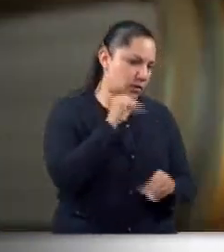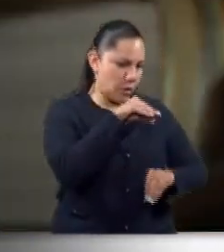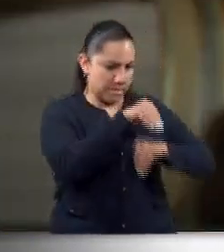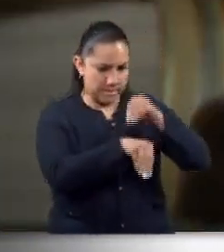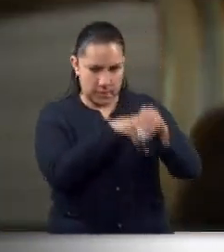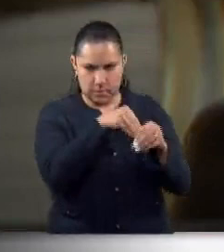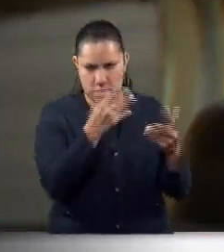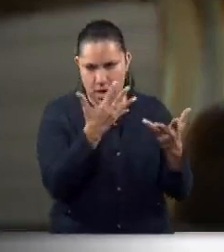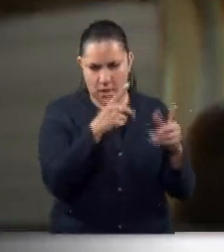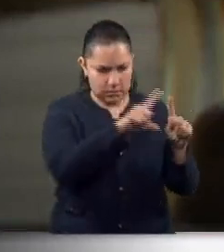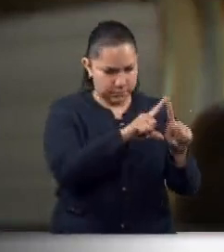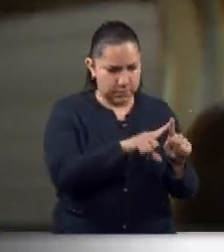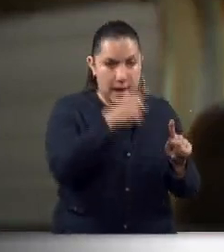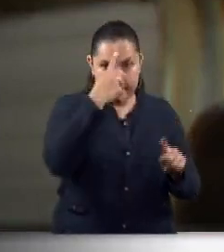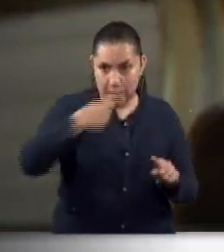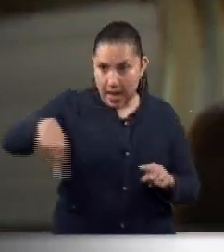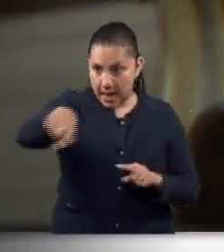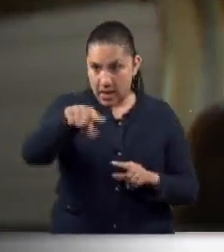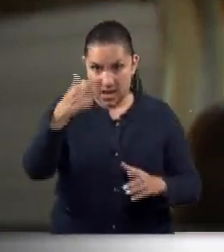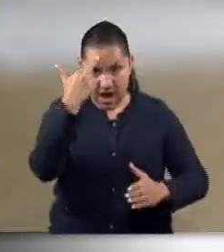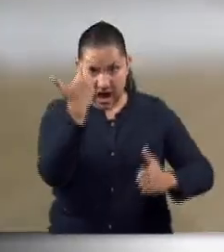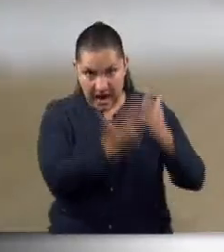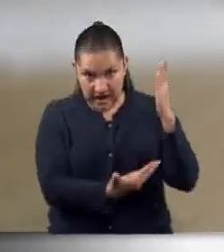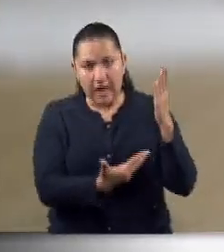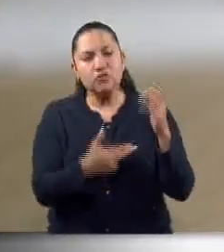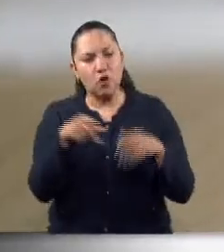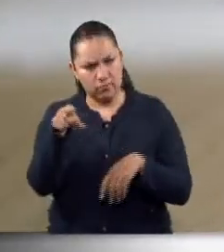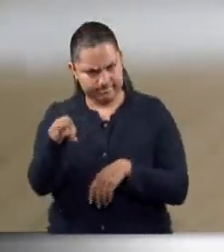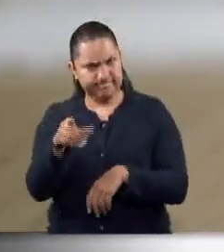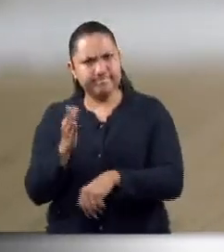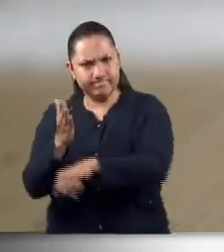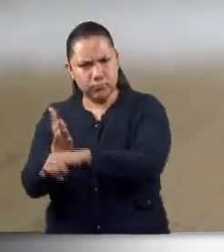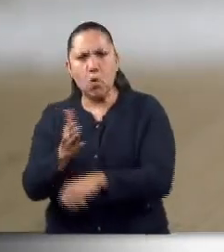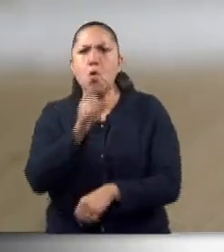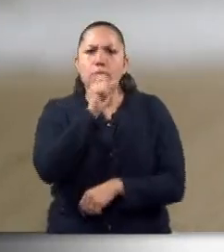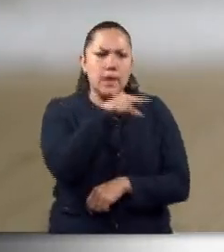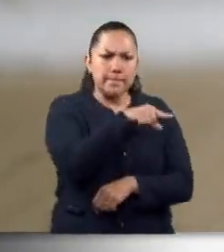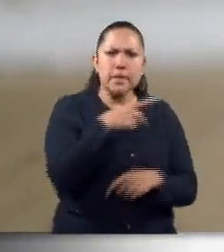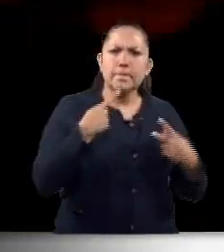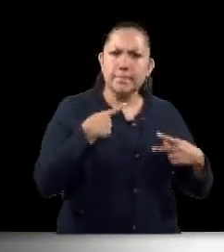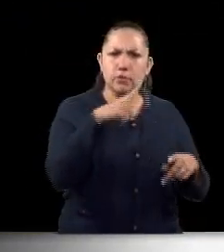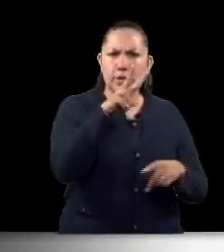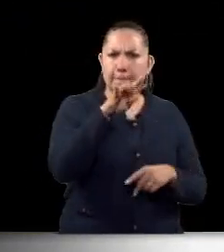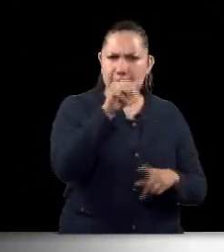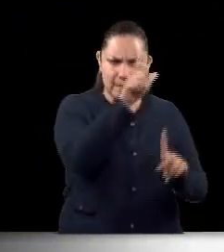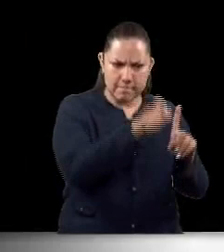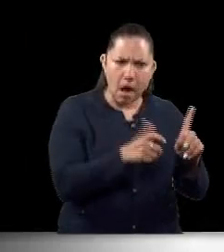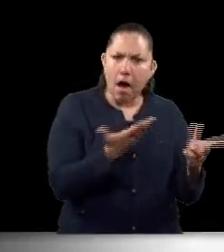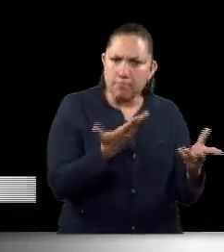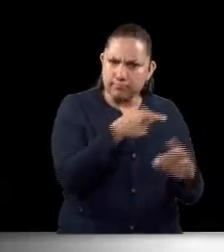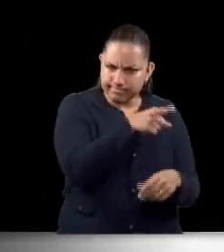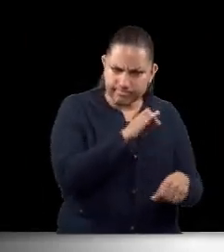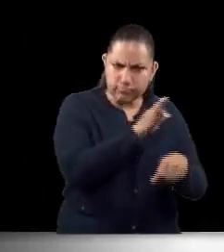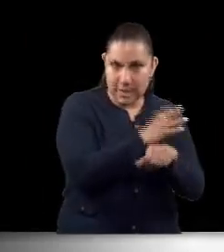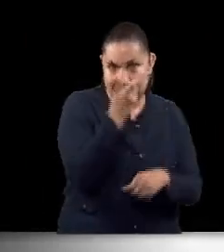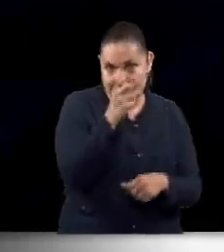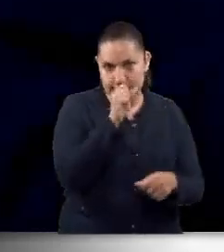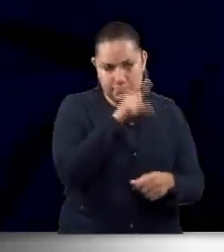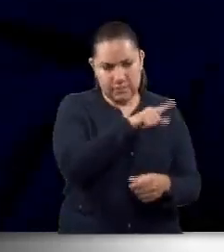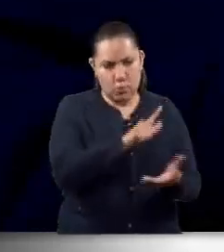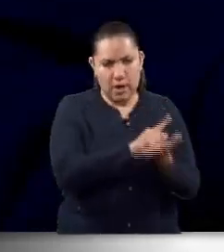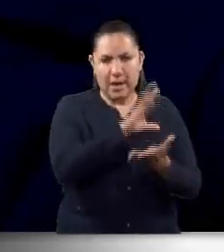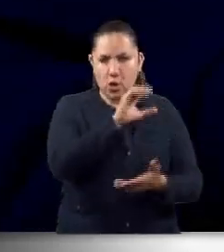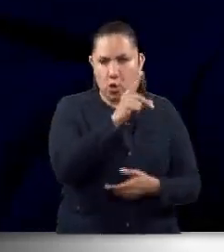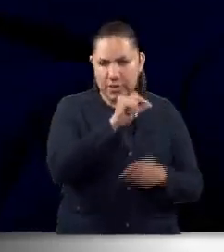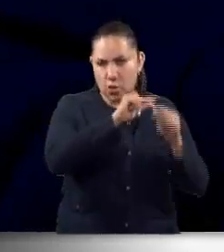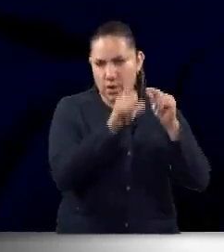como la reciente aprobación del nuevo Código Nacional de Procedimientos Civiles y Familiares. Para Noticias del Congreso, Elizabeth